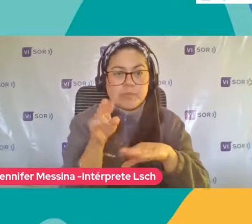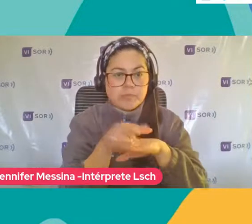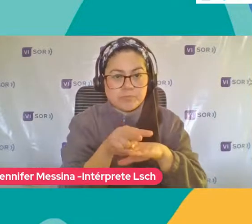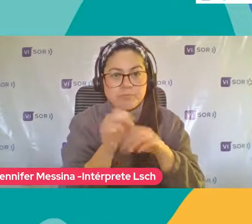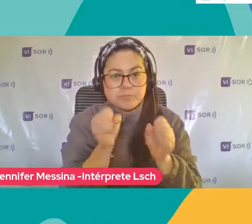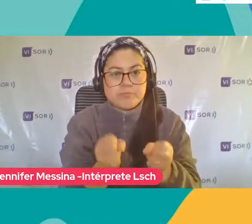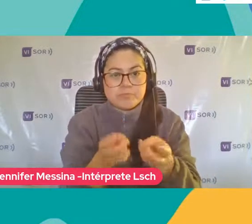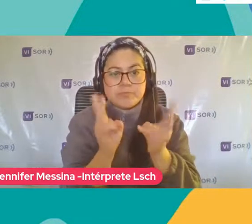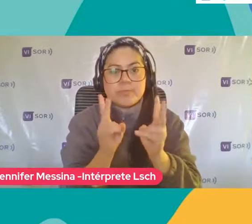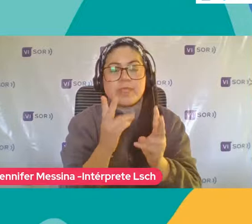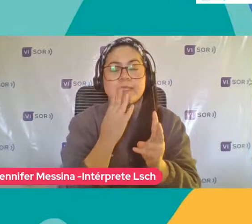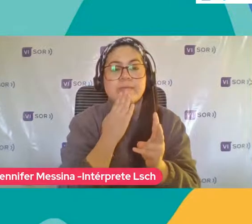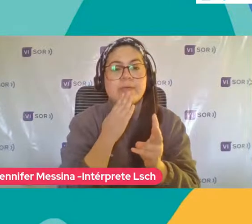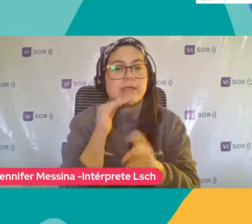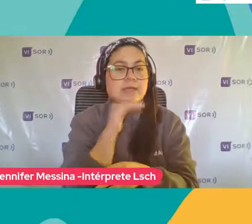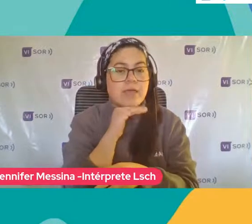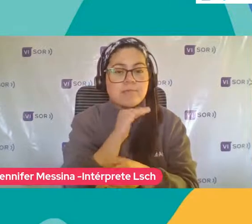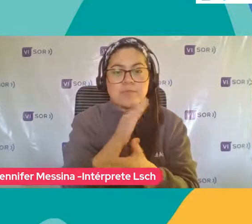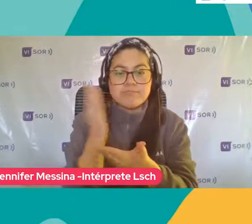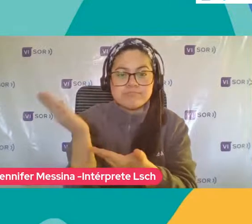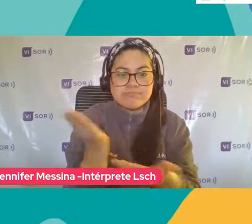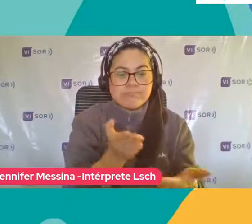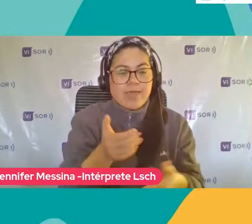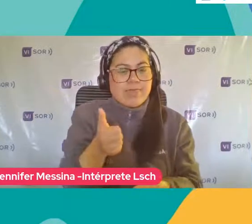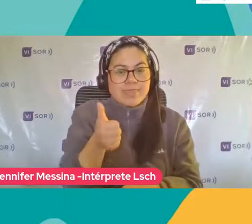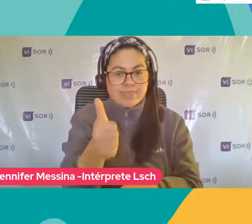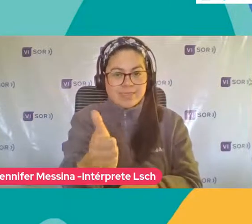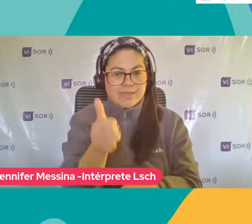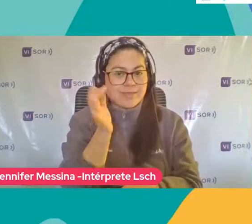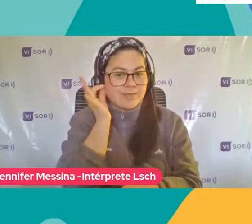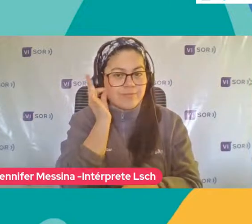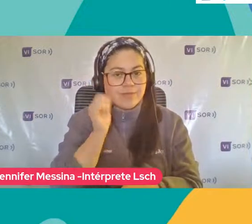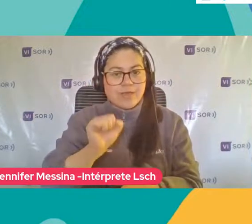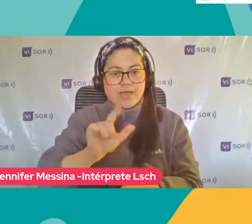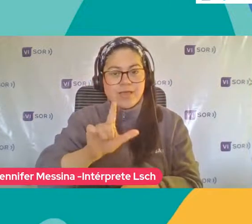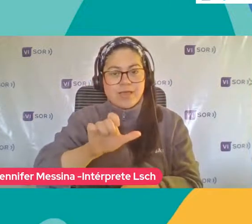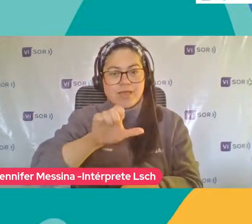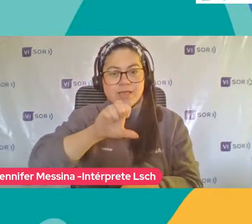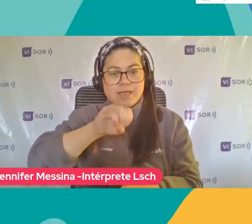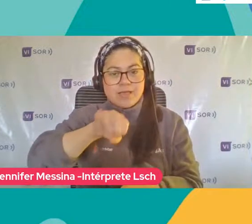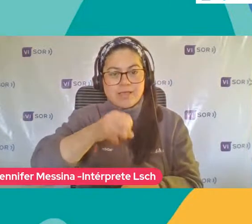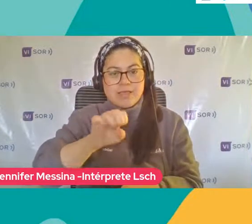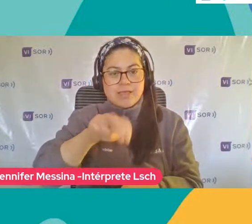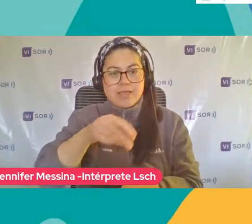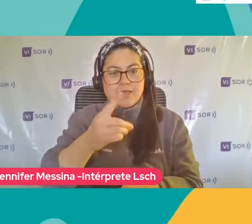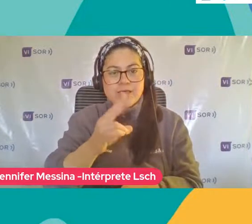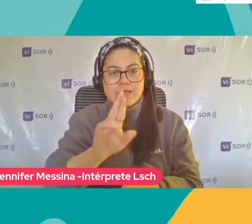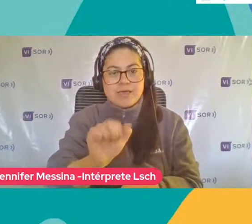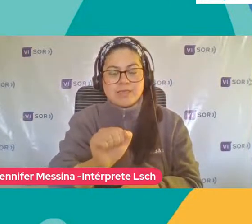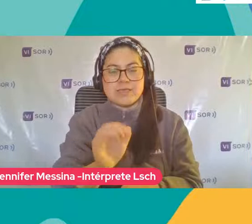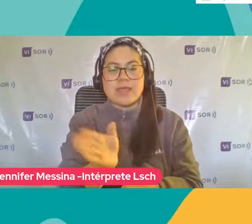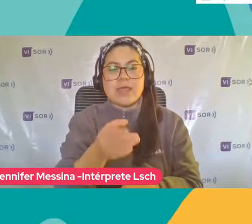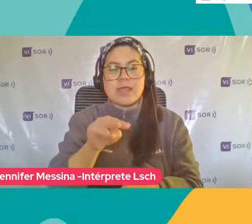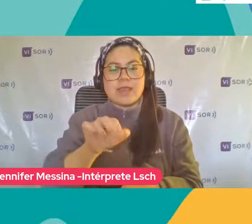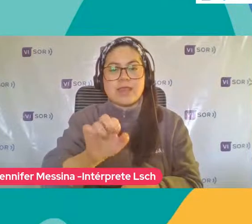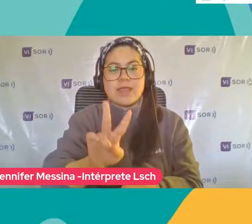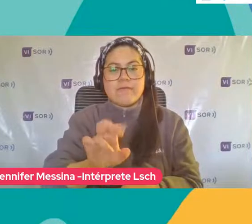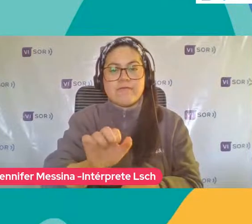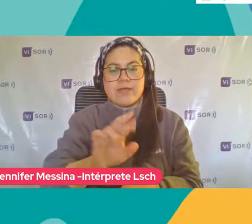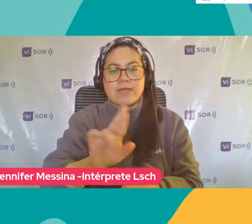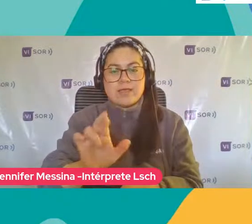A nuestra directora regional, Alejandra Navarrete Villa Que está junto a nosotros Para que también nos pueda saludar en este